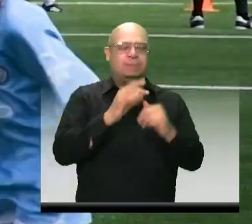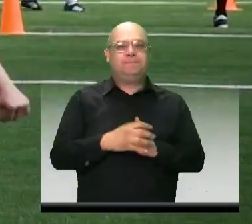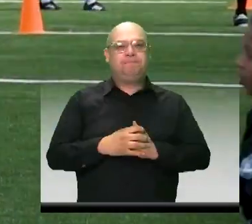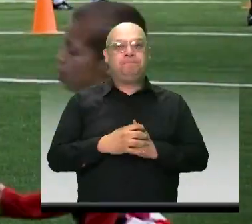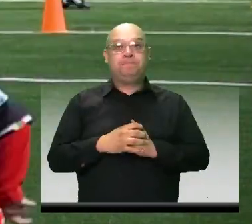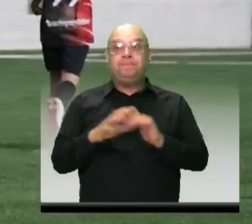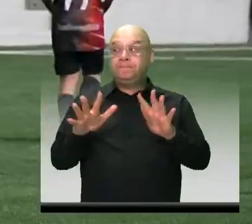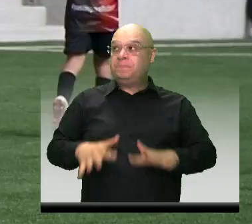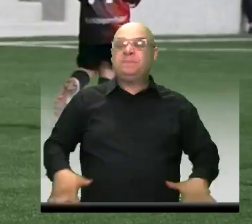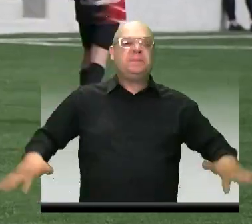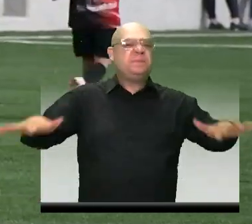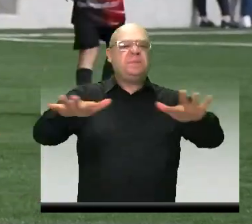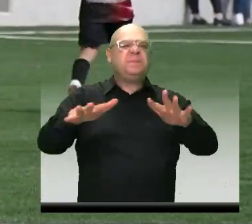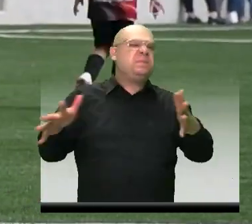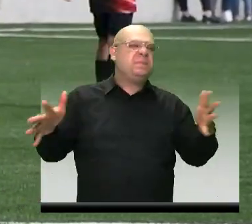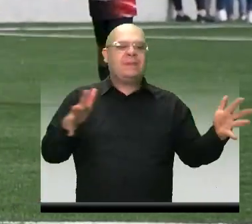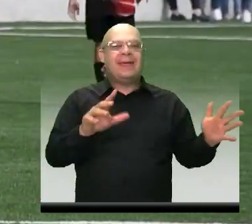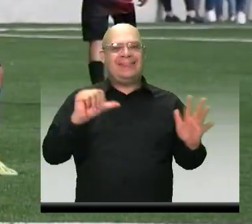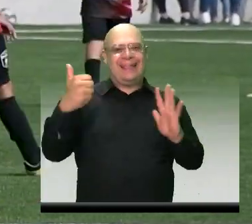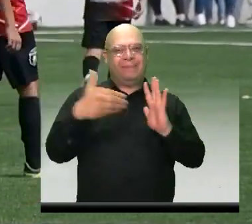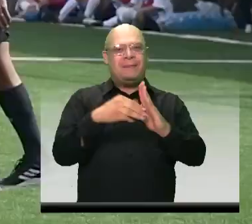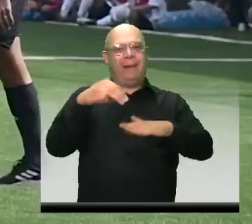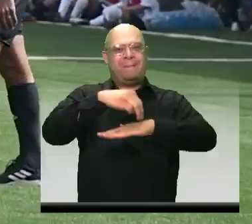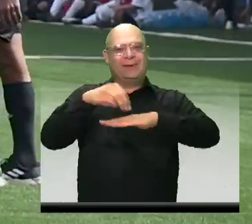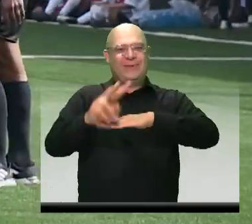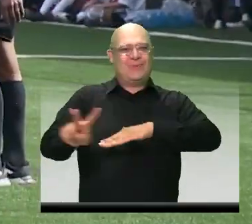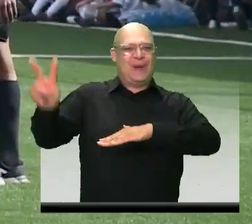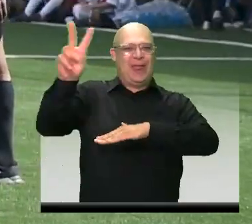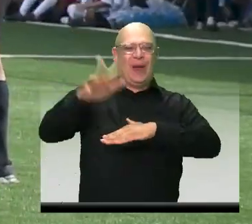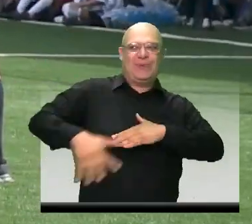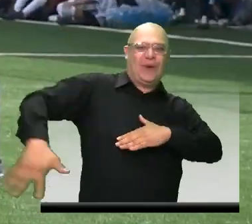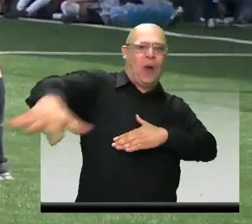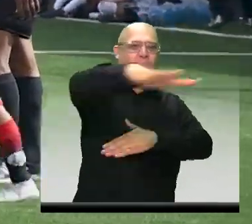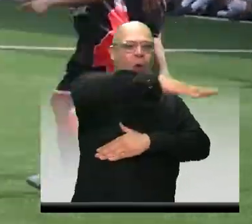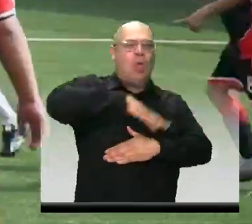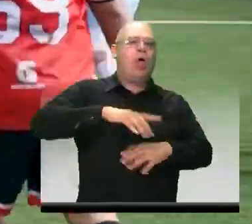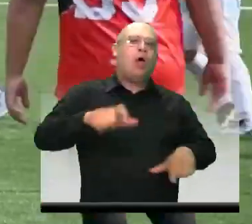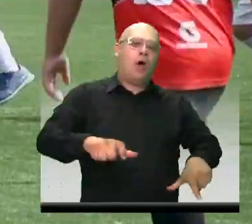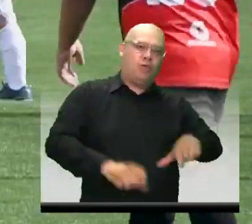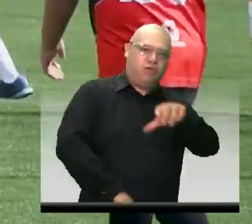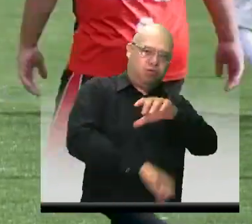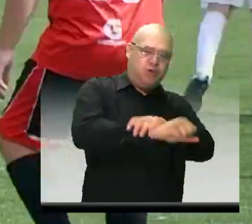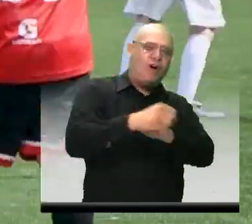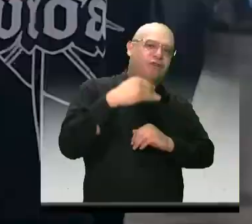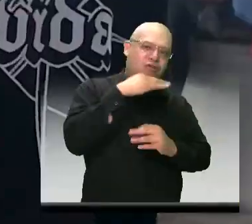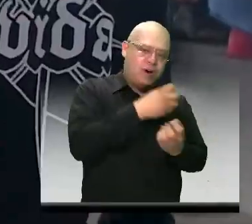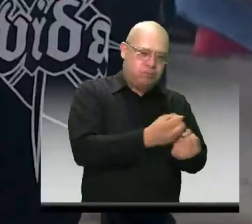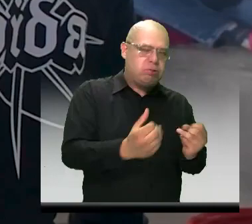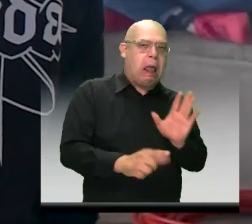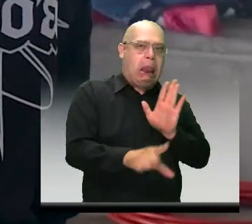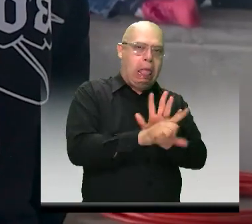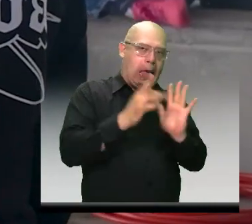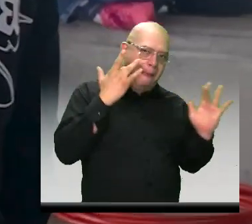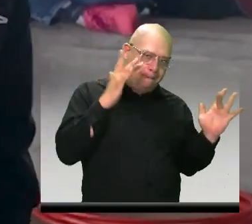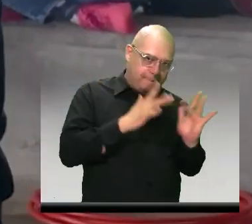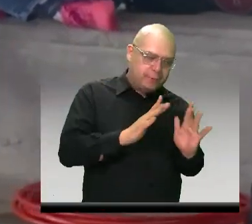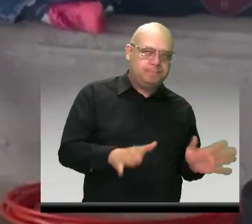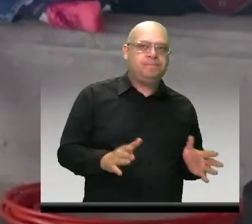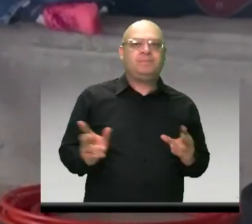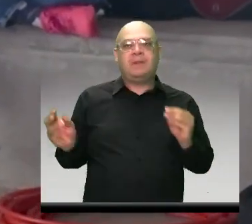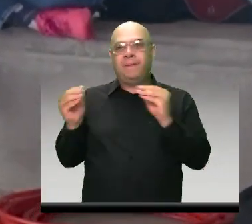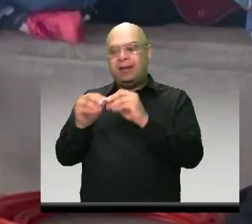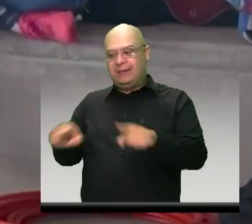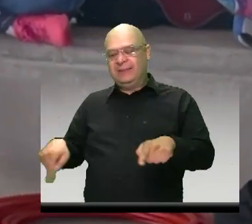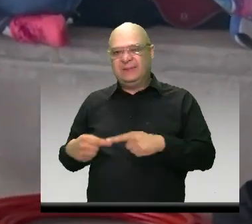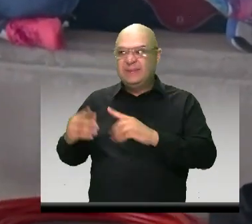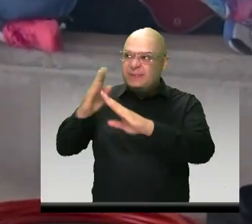aproximadamente 10 mil metros cuadrados cuenta con cancha de fútbol sintética reglamentaria, coliseo para disciplinas